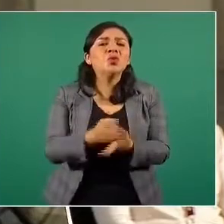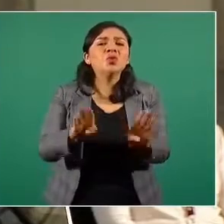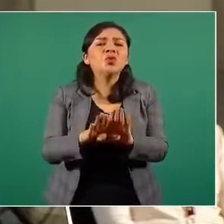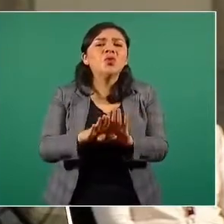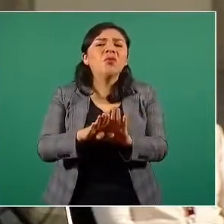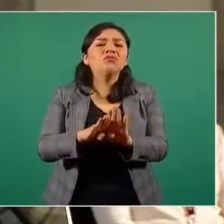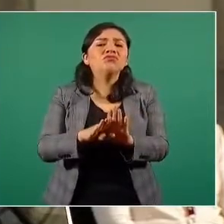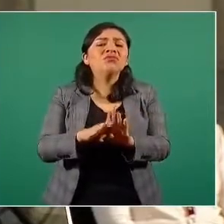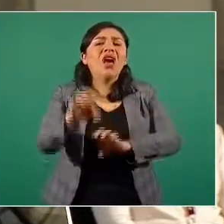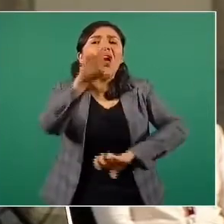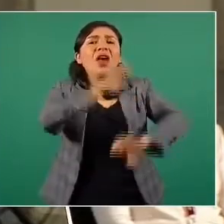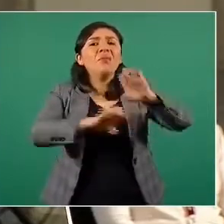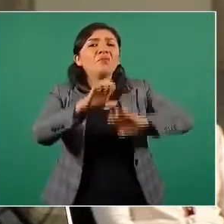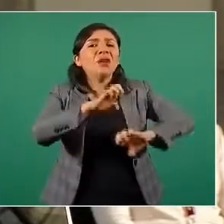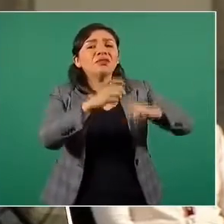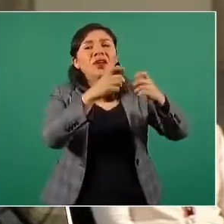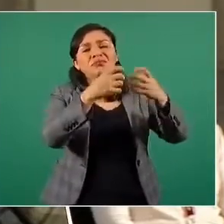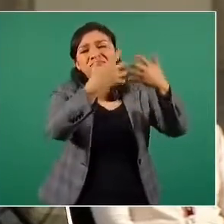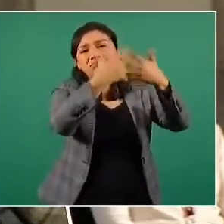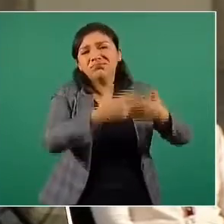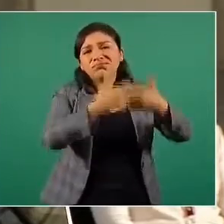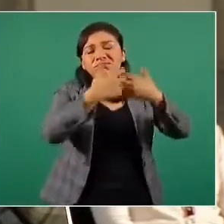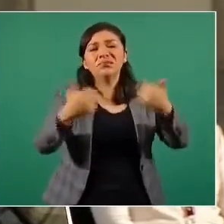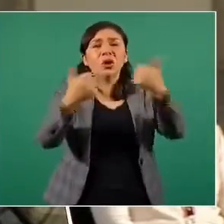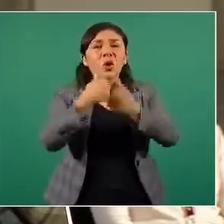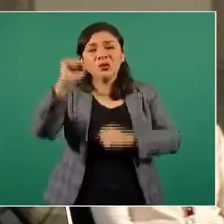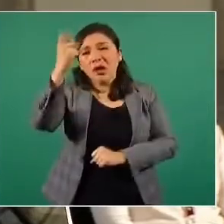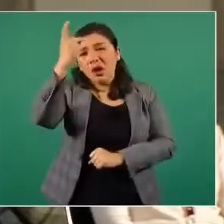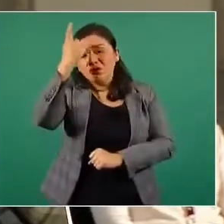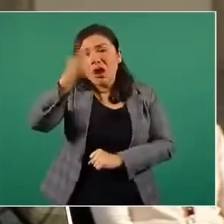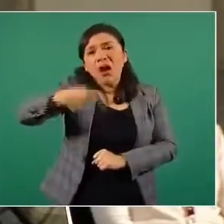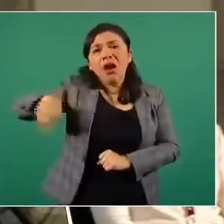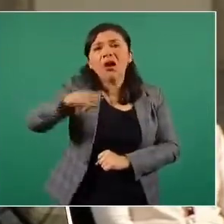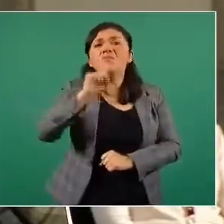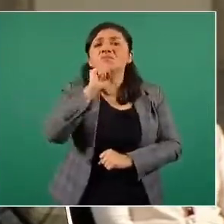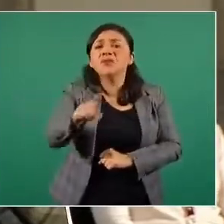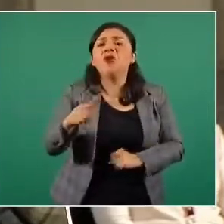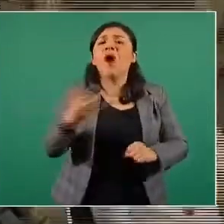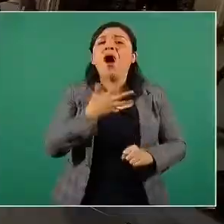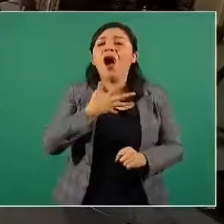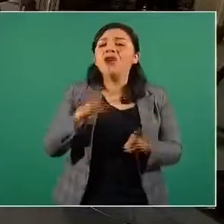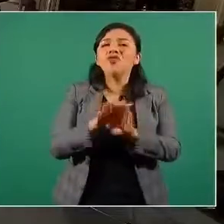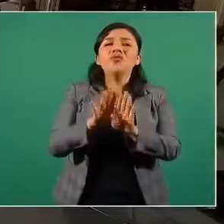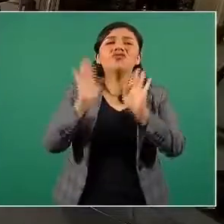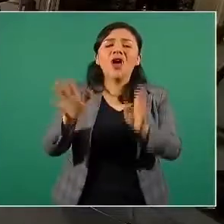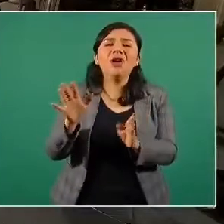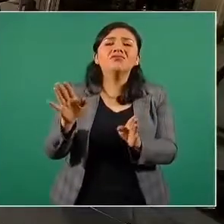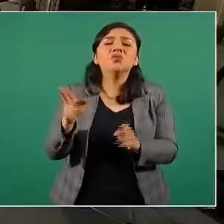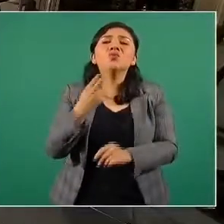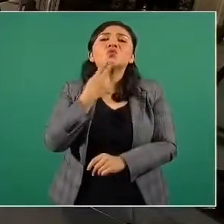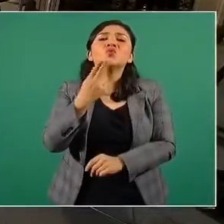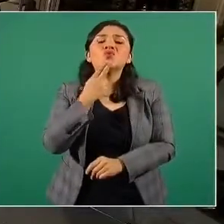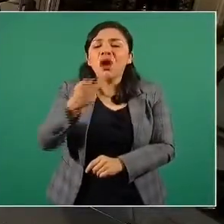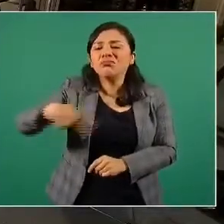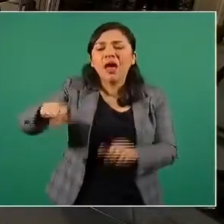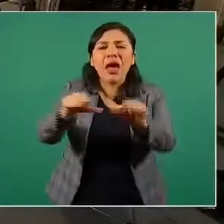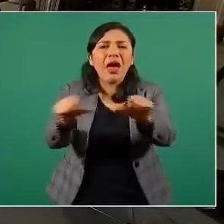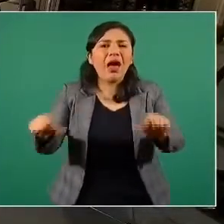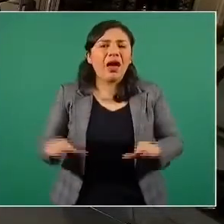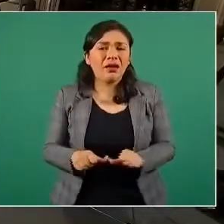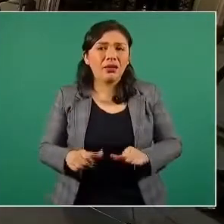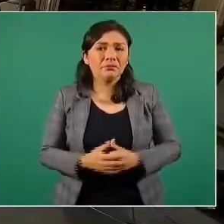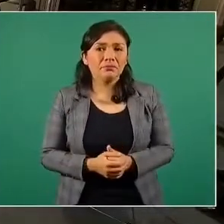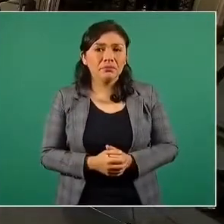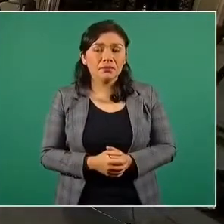empresarial en San Luis Potosí que se va a beneficiar de esas mil ochocientas cinco hectáreas. Yo he escrito y reitero aquí,